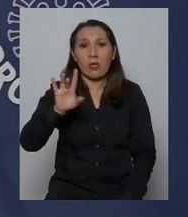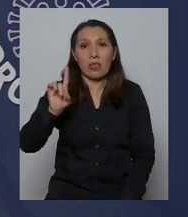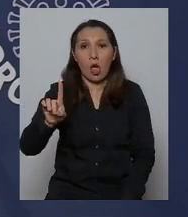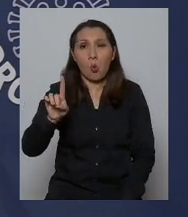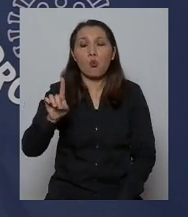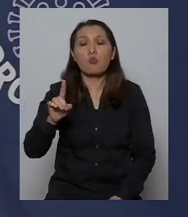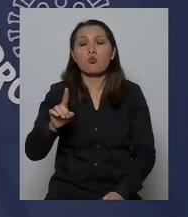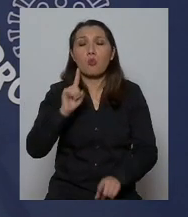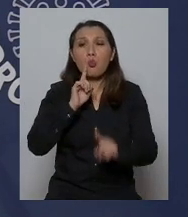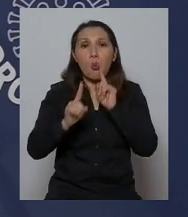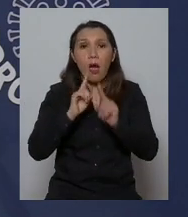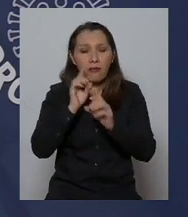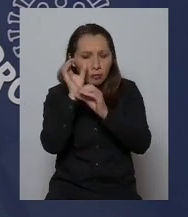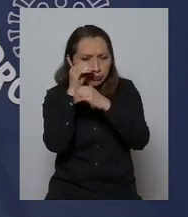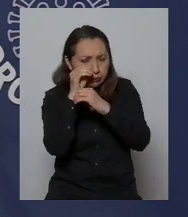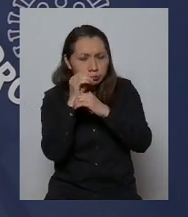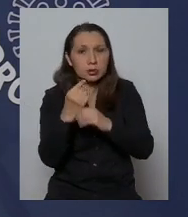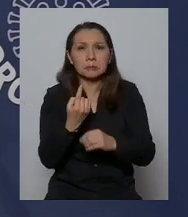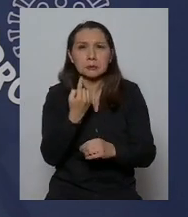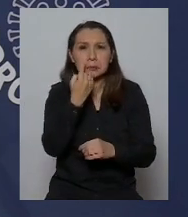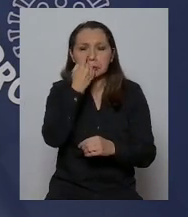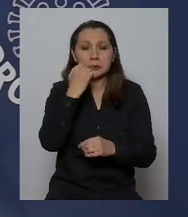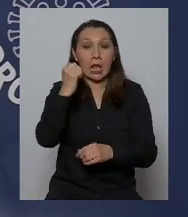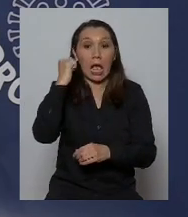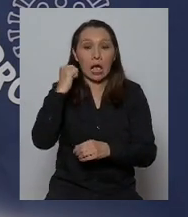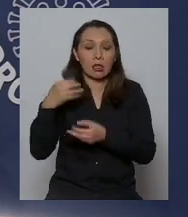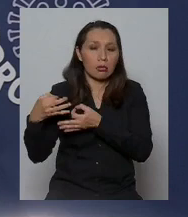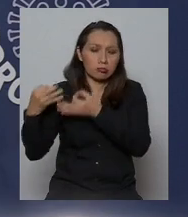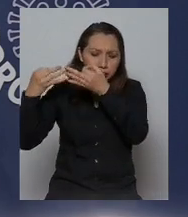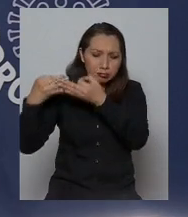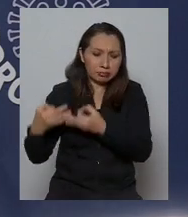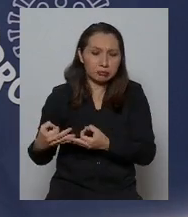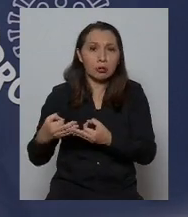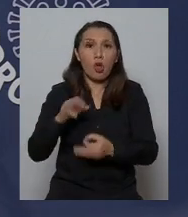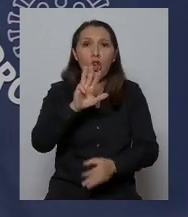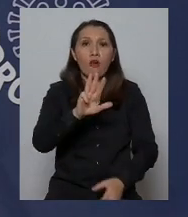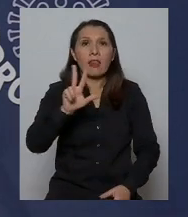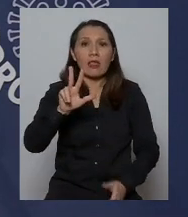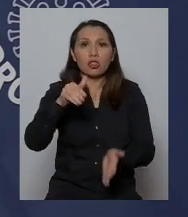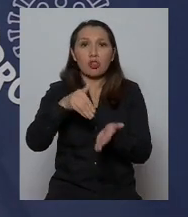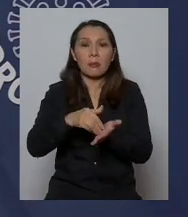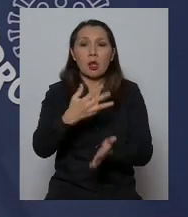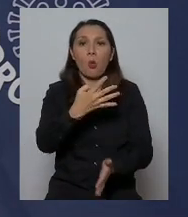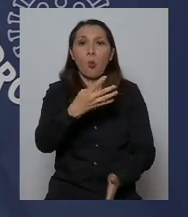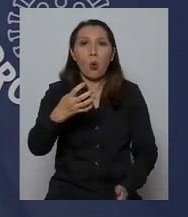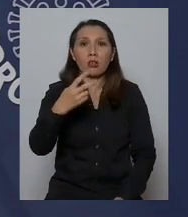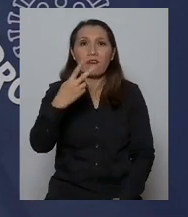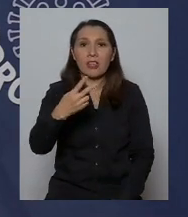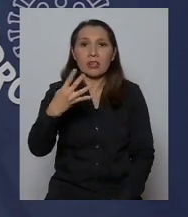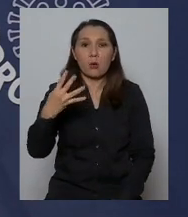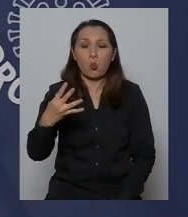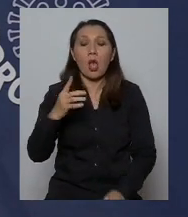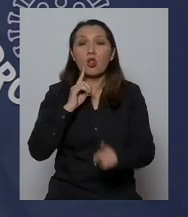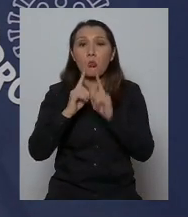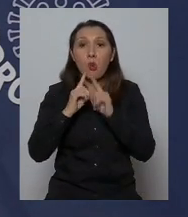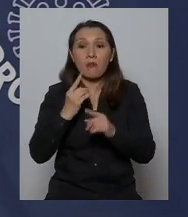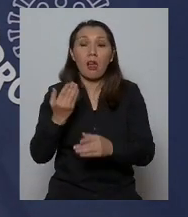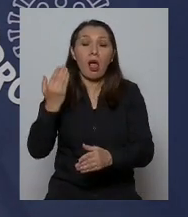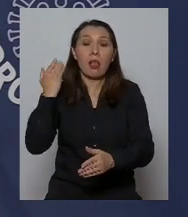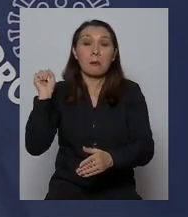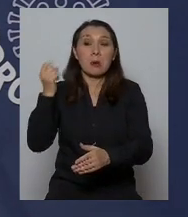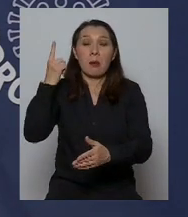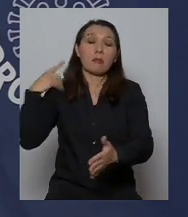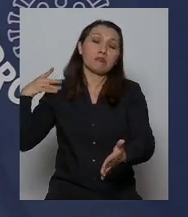testeos realizados al día de ayer acumulando 98.424 desde que